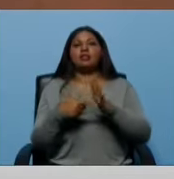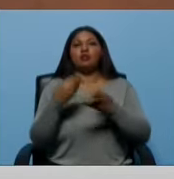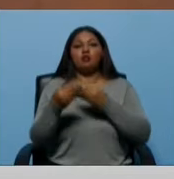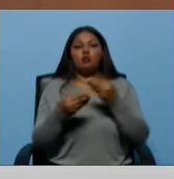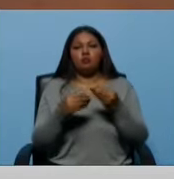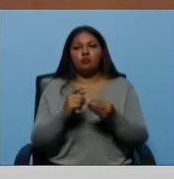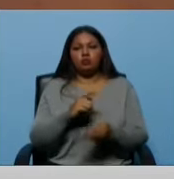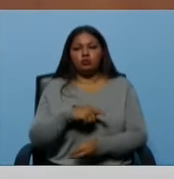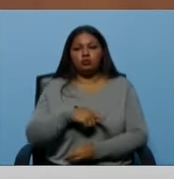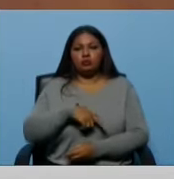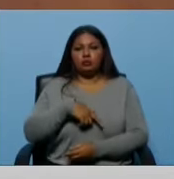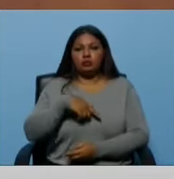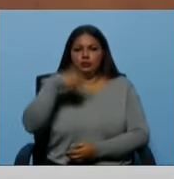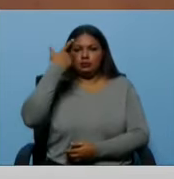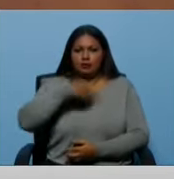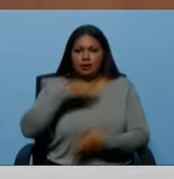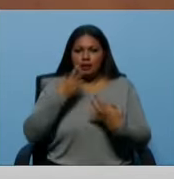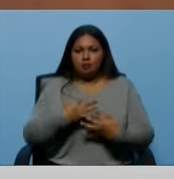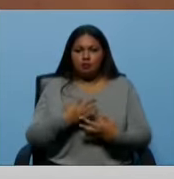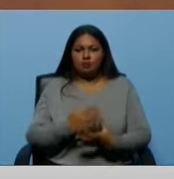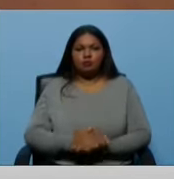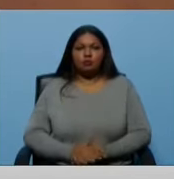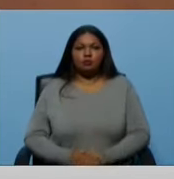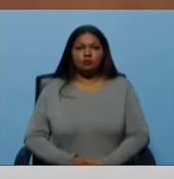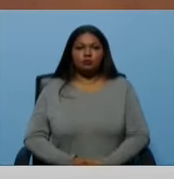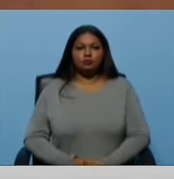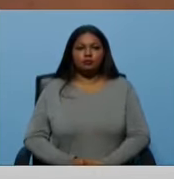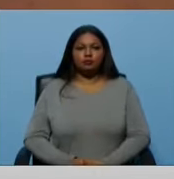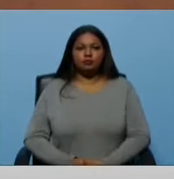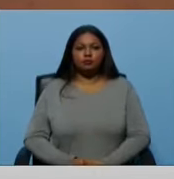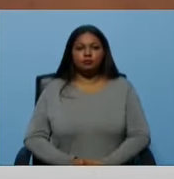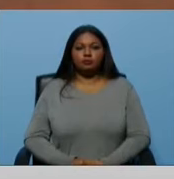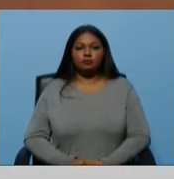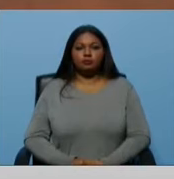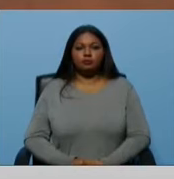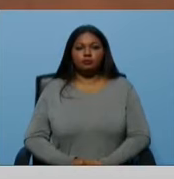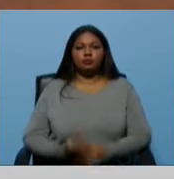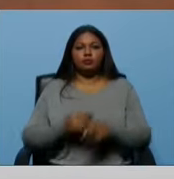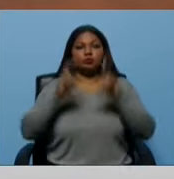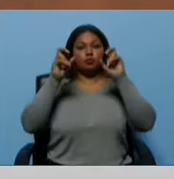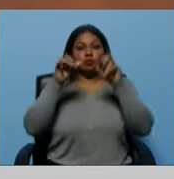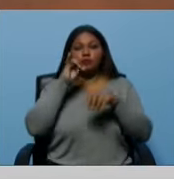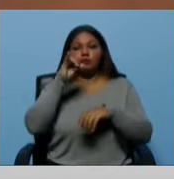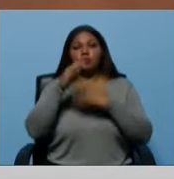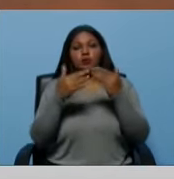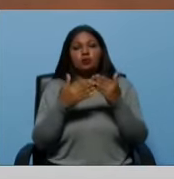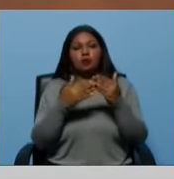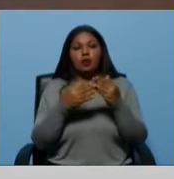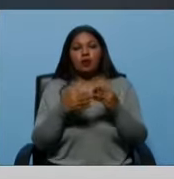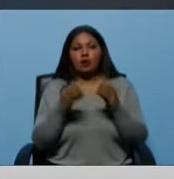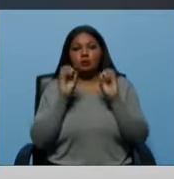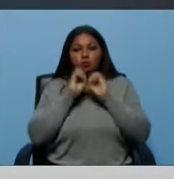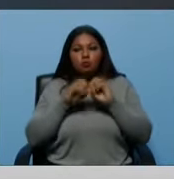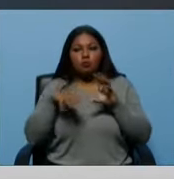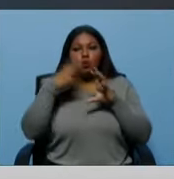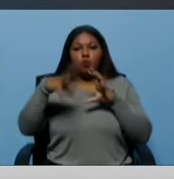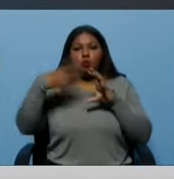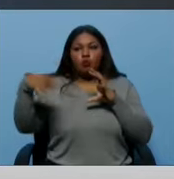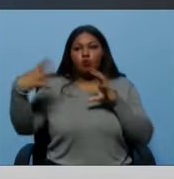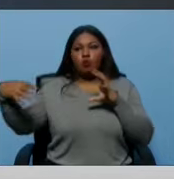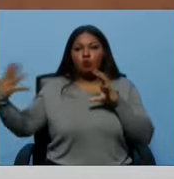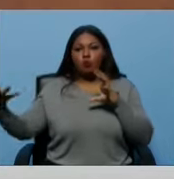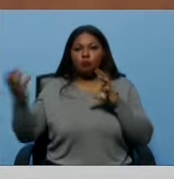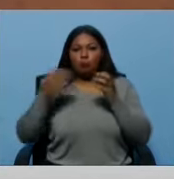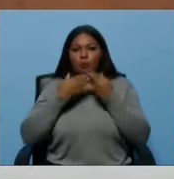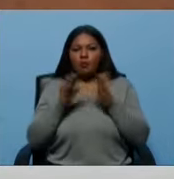serios, imparciales, objetivos, y bueno, agarran esas supuestas noticias, o agarran que no, de un rumor, de un rumor, de un rumor, lo publican,